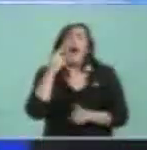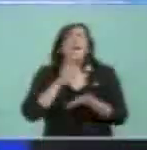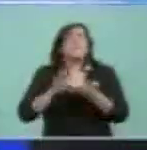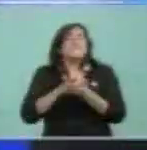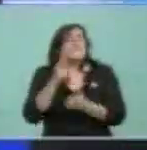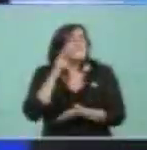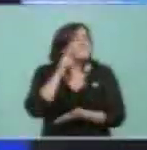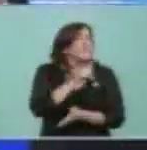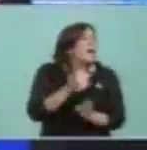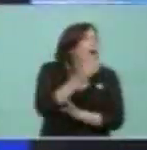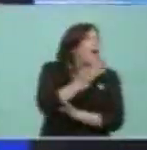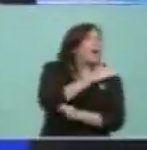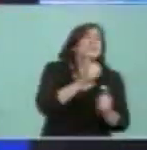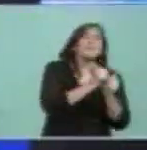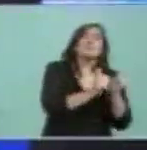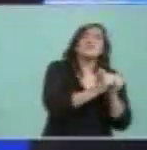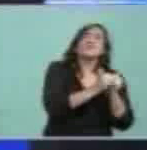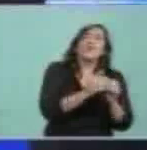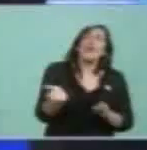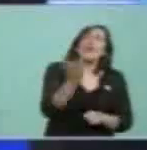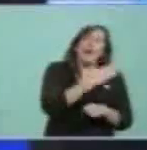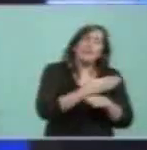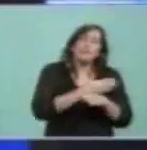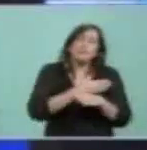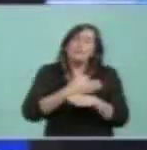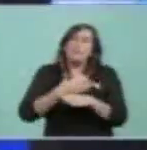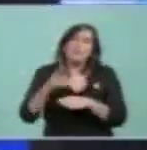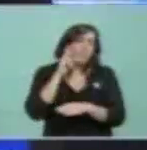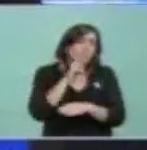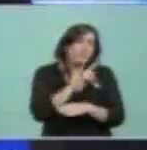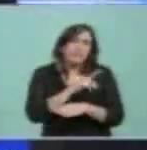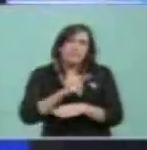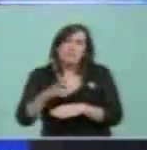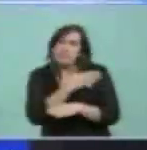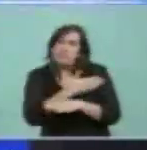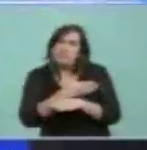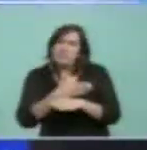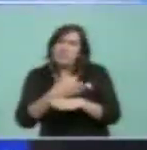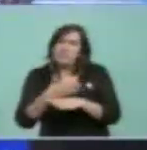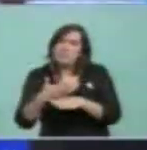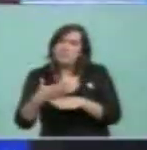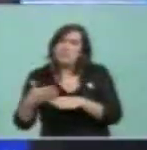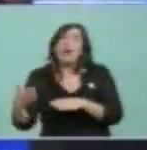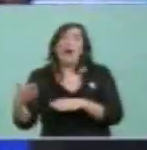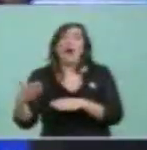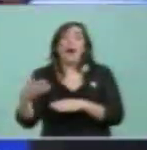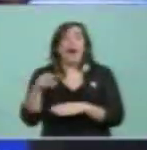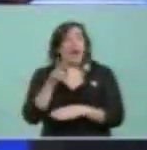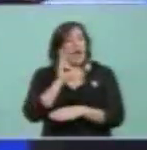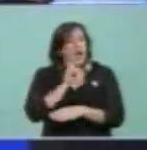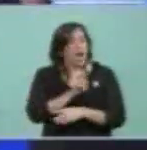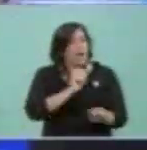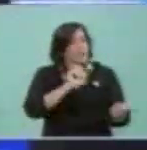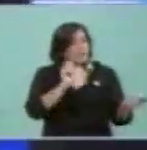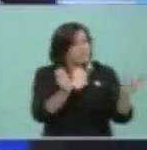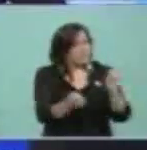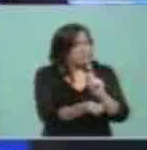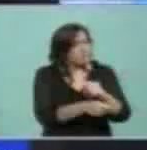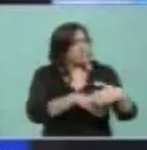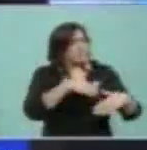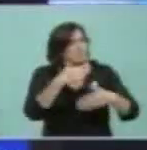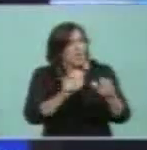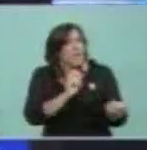y veré las grandes transformaciones,